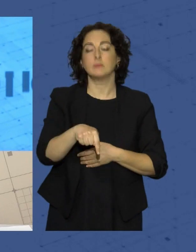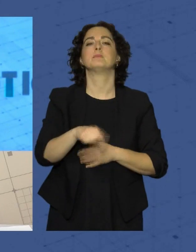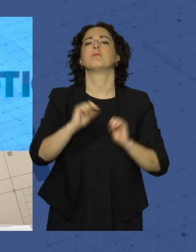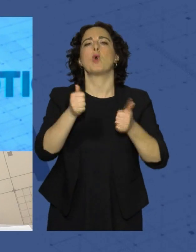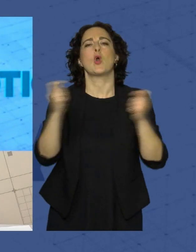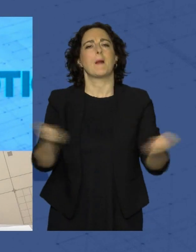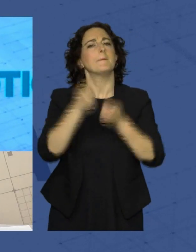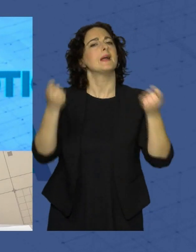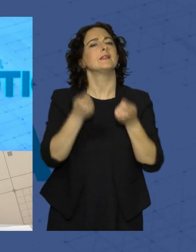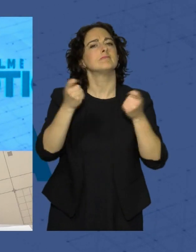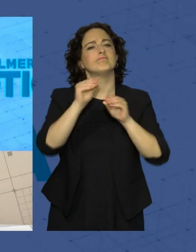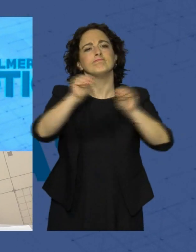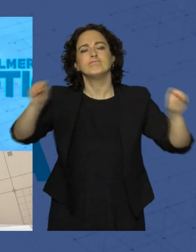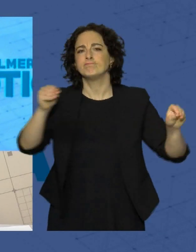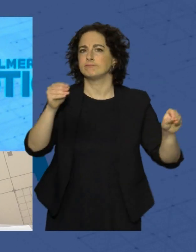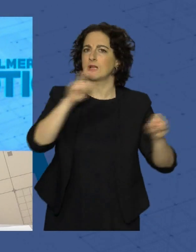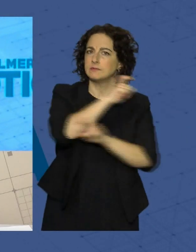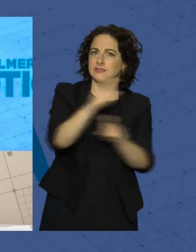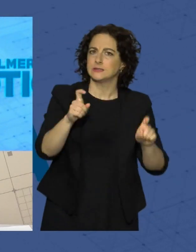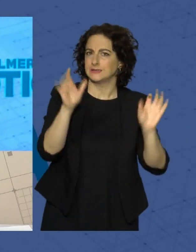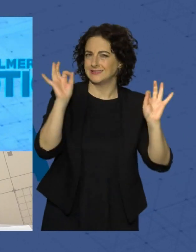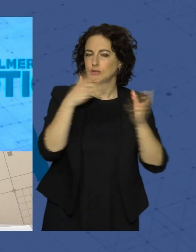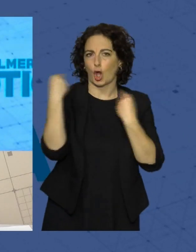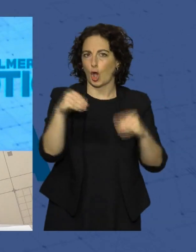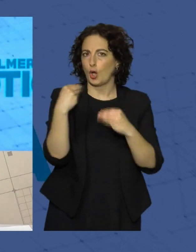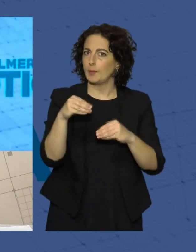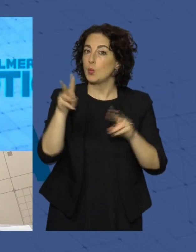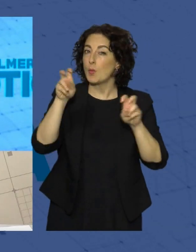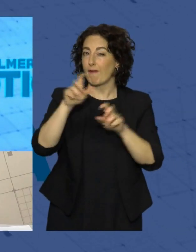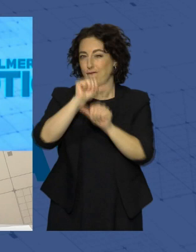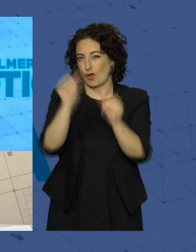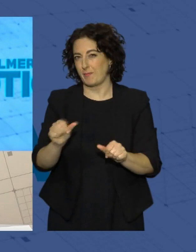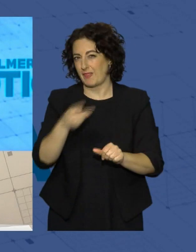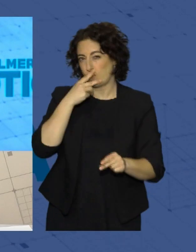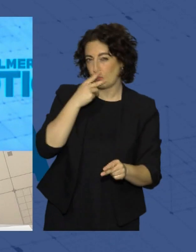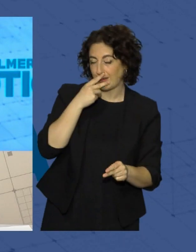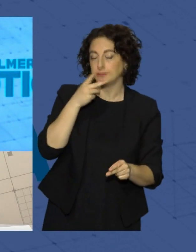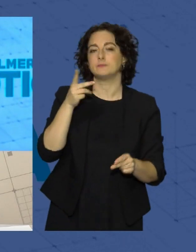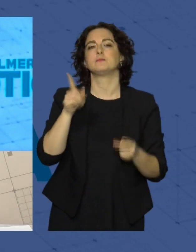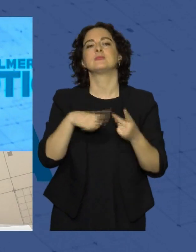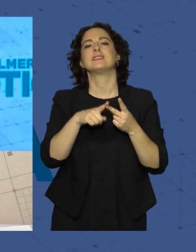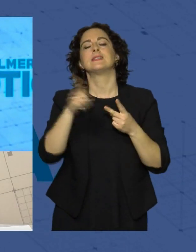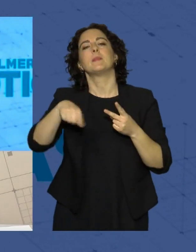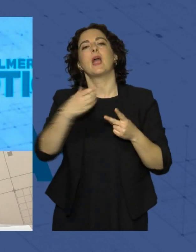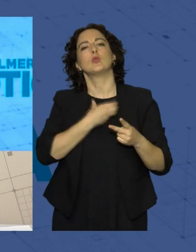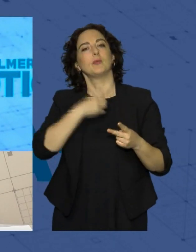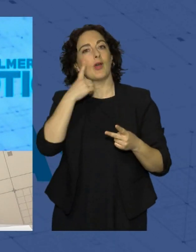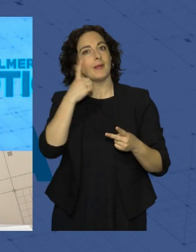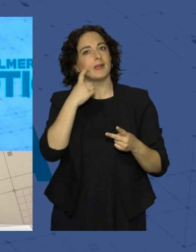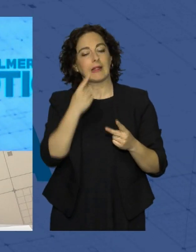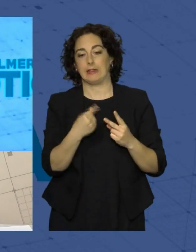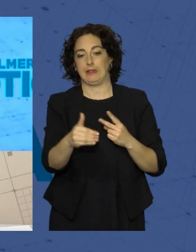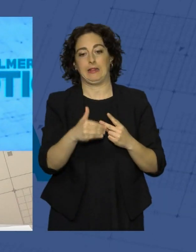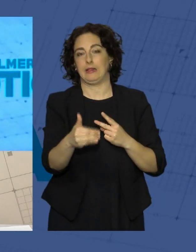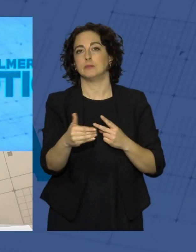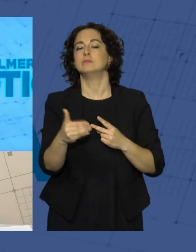una campaña para alertar a los jóvenes sobre los riesgos de las nuevas formas de fumar. También les contábamos que el Ayuntamiento de Almería está a punto de